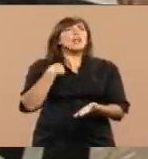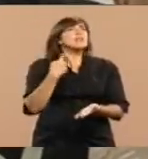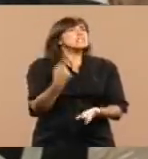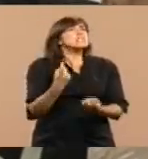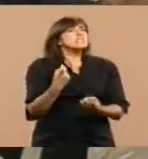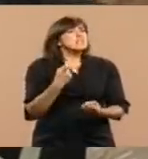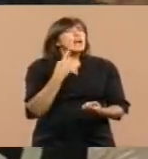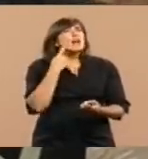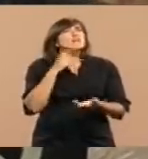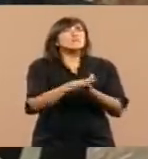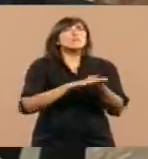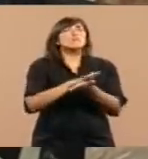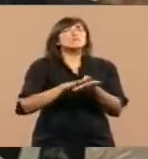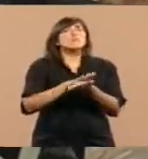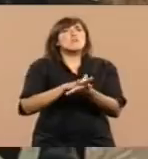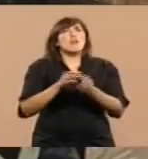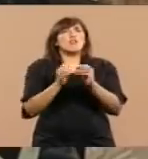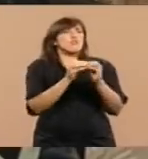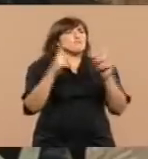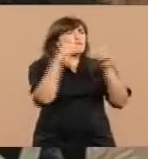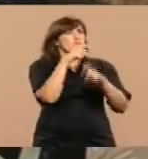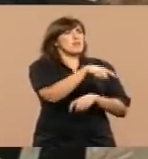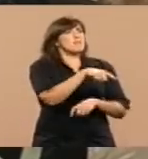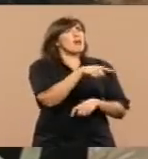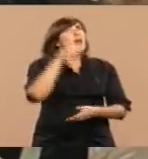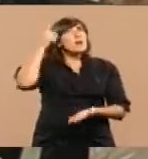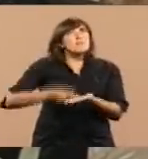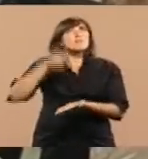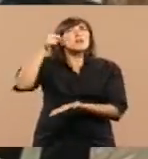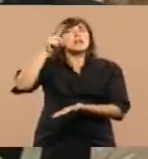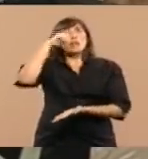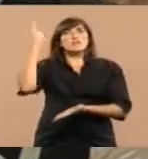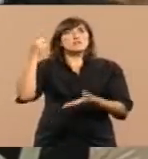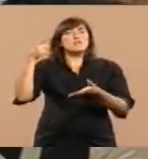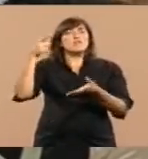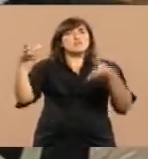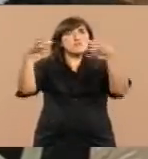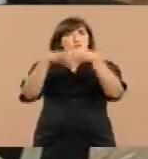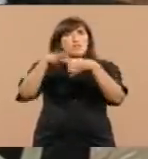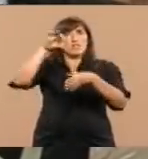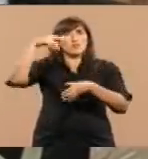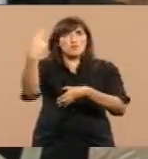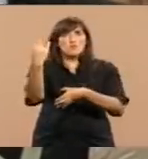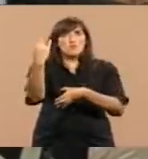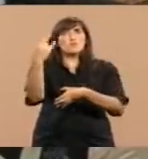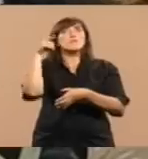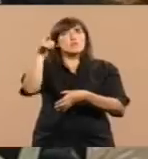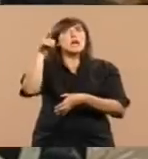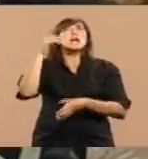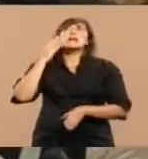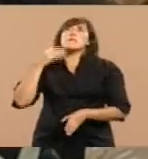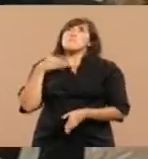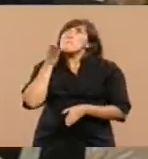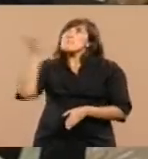conflictos, el cumplimiento del mandato de Naciones Unidas, para que la Gran Bretaña